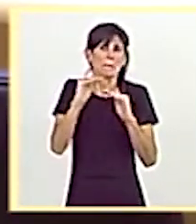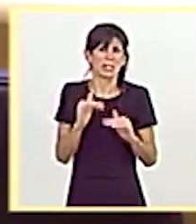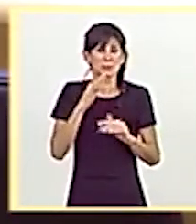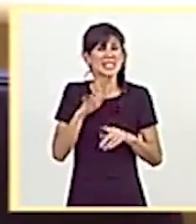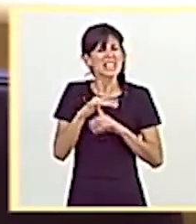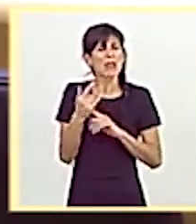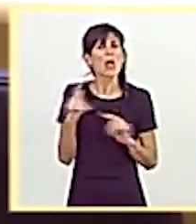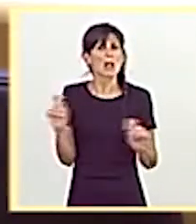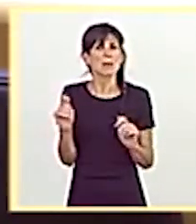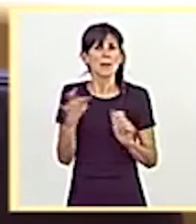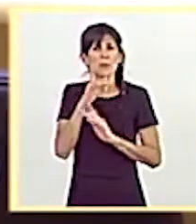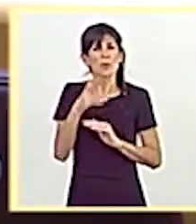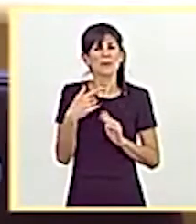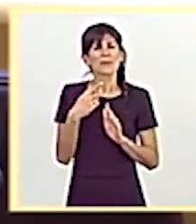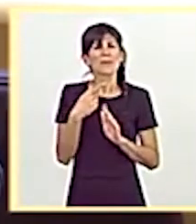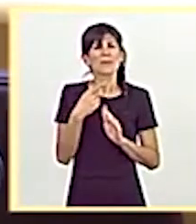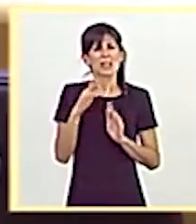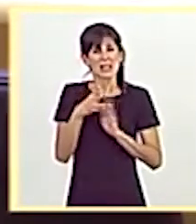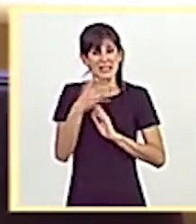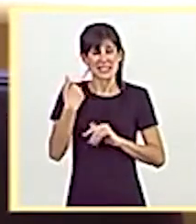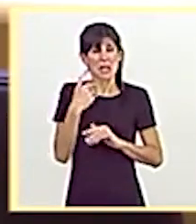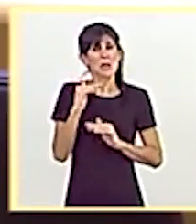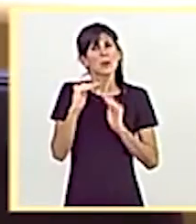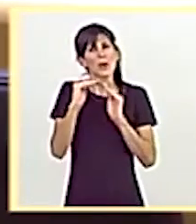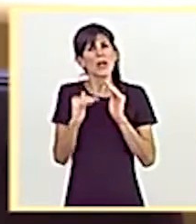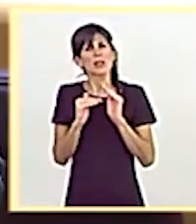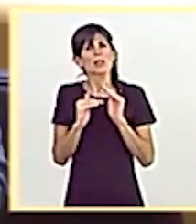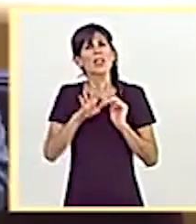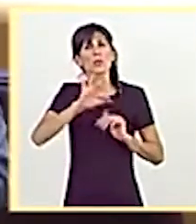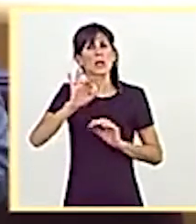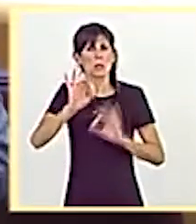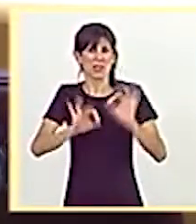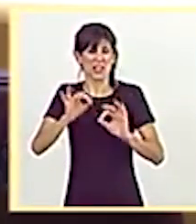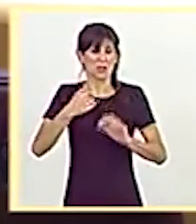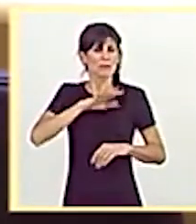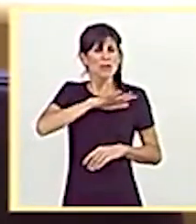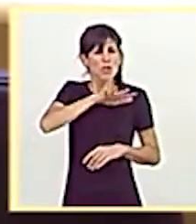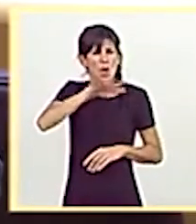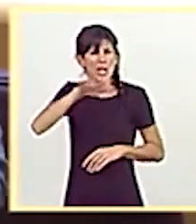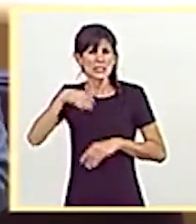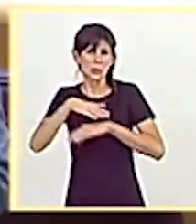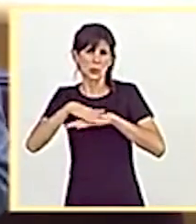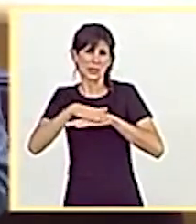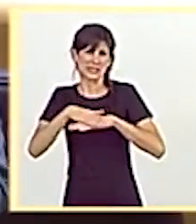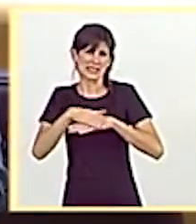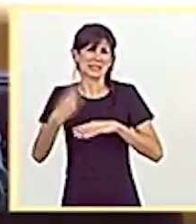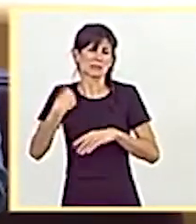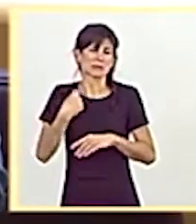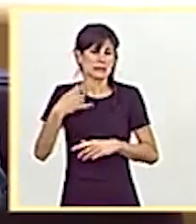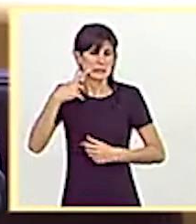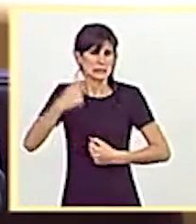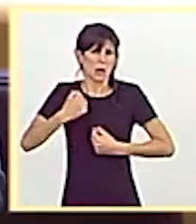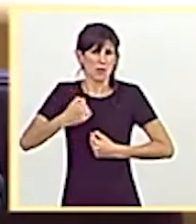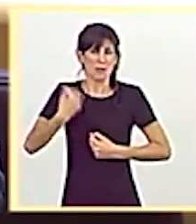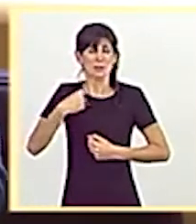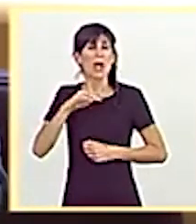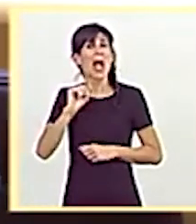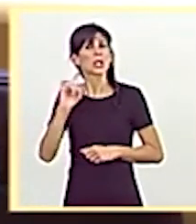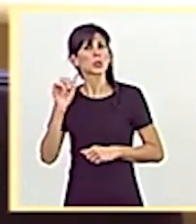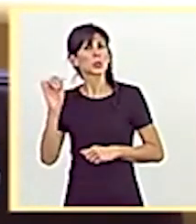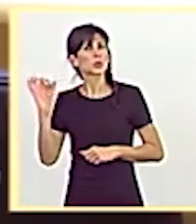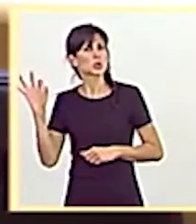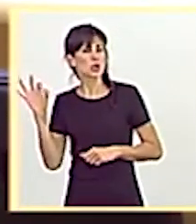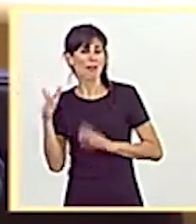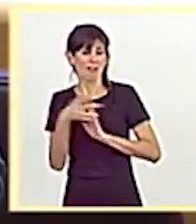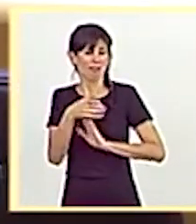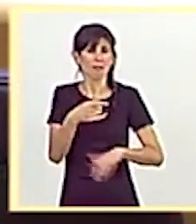incidencia ha bajado un 60% en las 51 zonas básicas de salud que puso en marcha la señora Ayuso. Así que lo que reclamamos es que vuelva